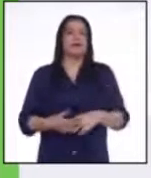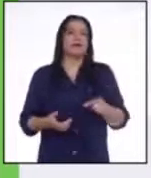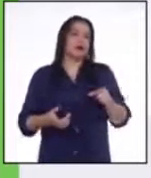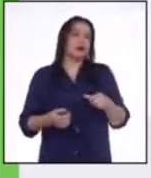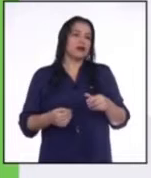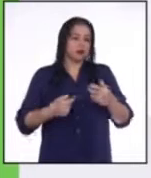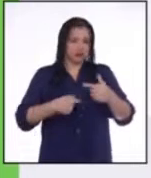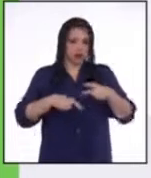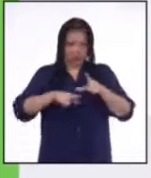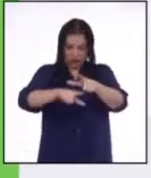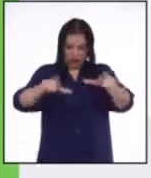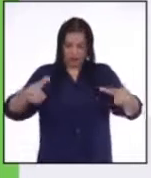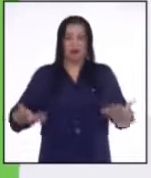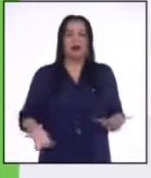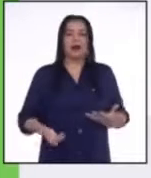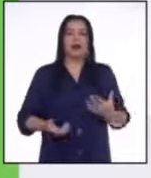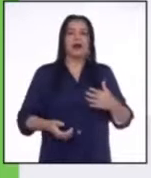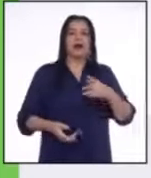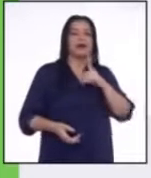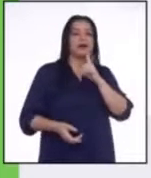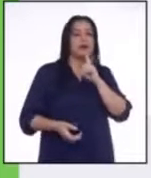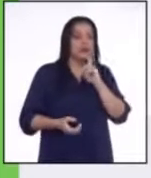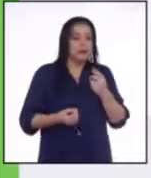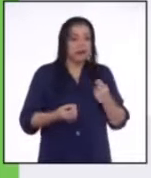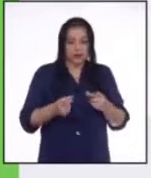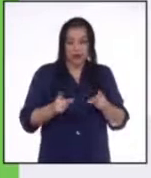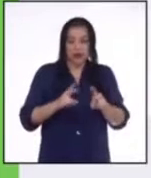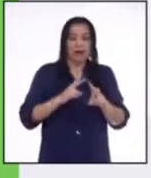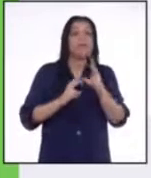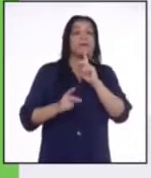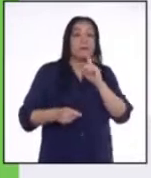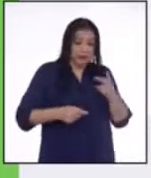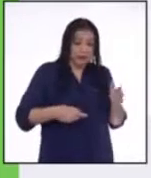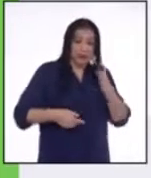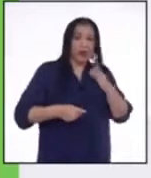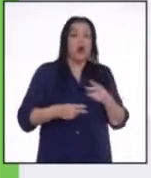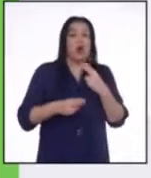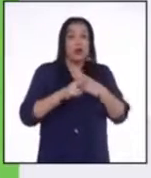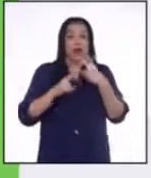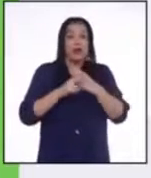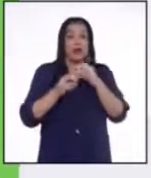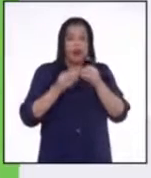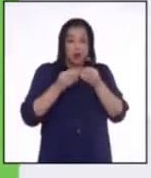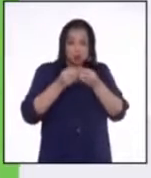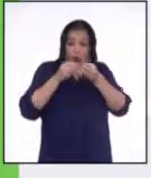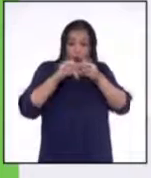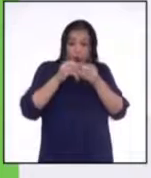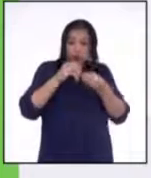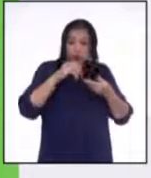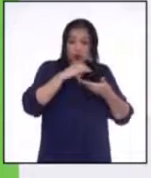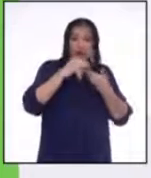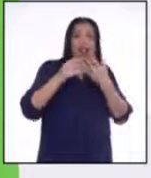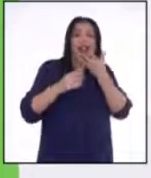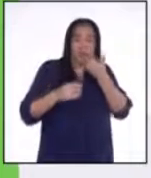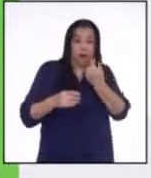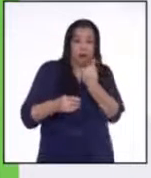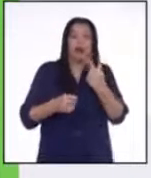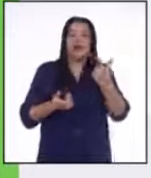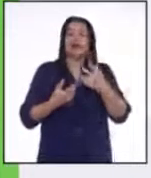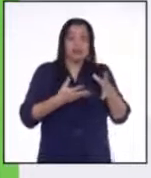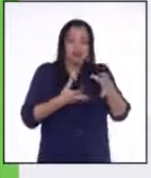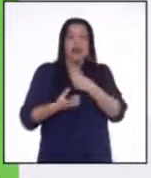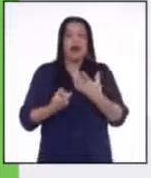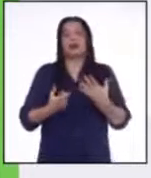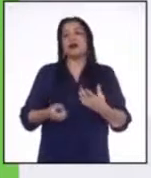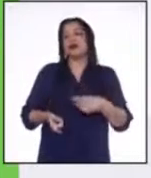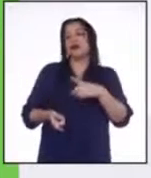acuarios. El padre cuida a los huevos en la boca. Lo que se hacía es atrapar a la especie, sacaban los huevos, exportaba y